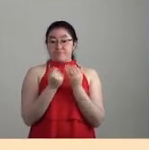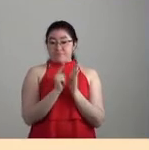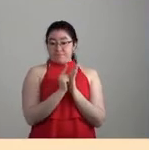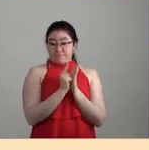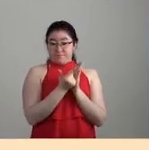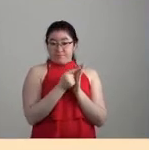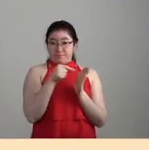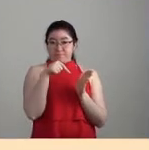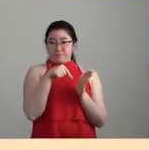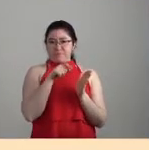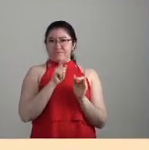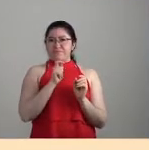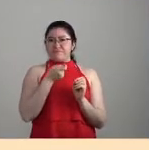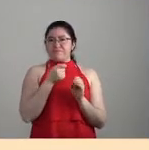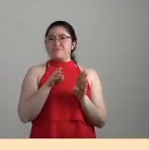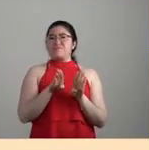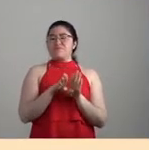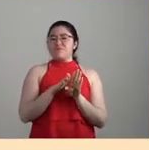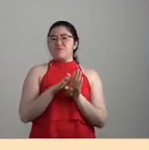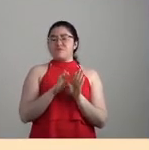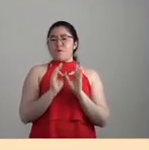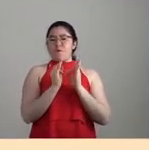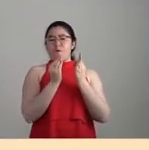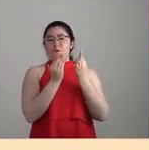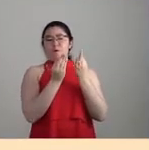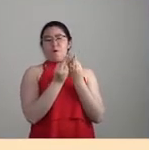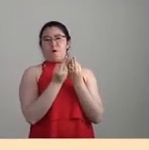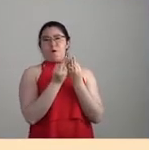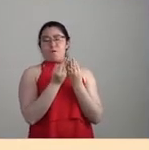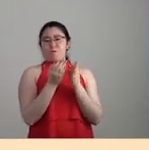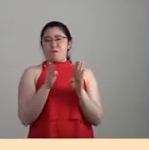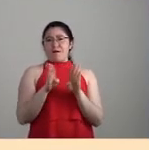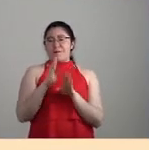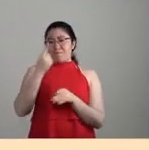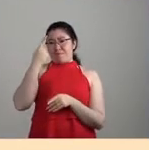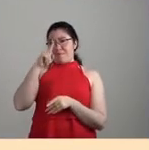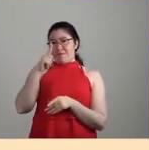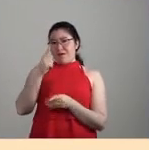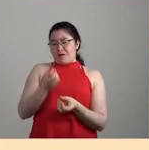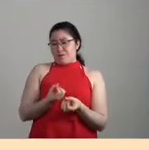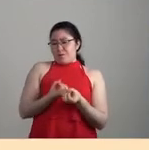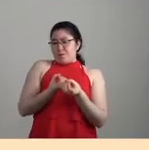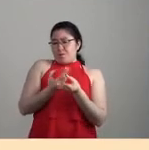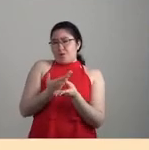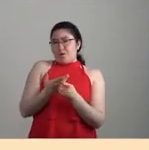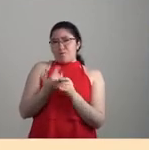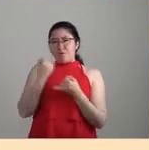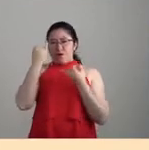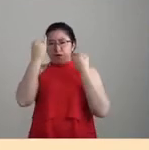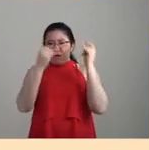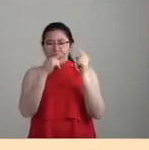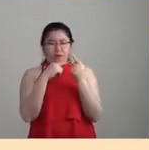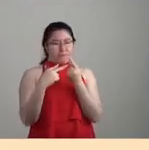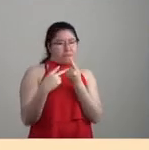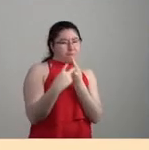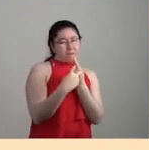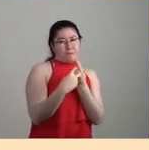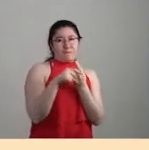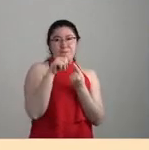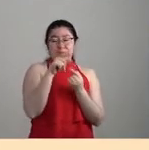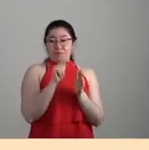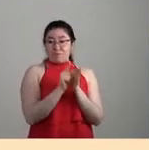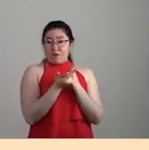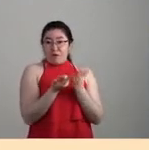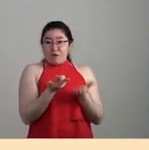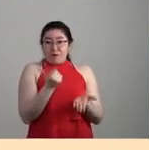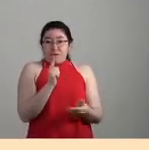una apuesta por tratar de proporcionar algunas claves, compartir una serie de miradas que creemos que en estos libros